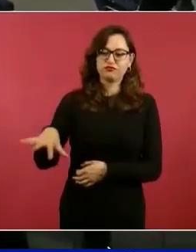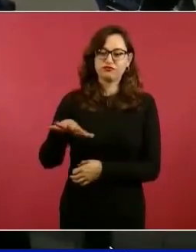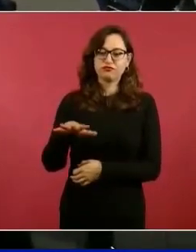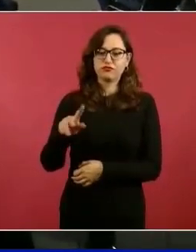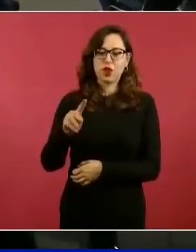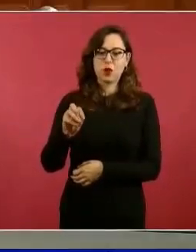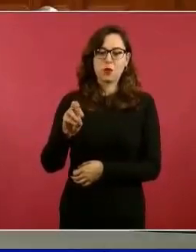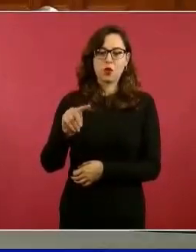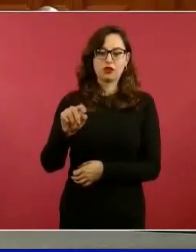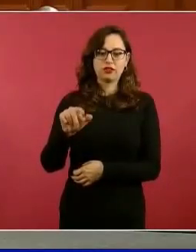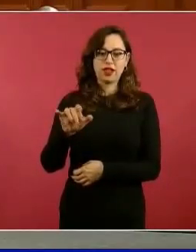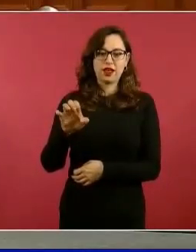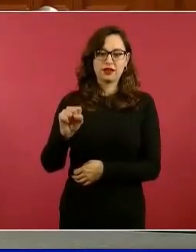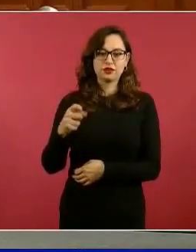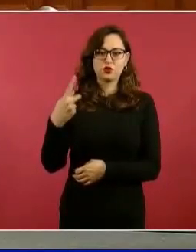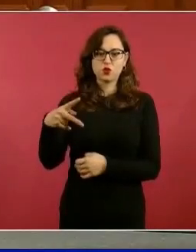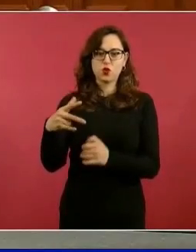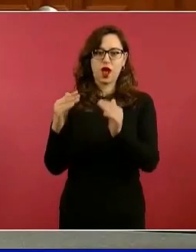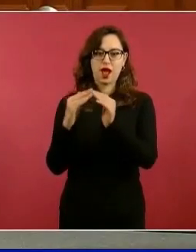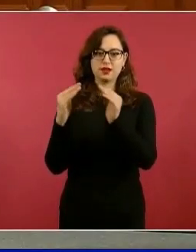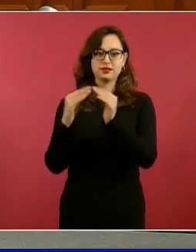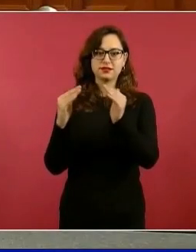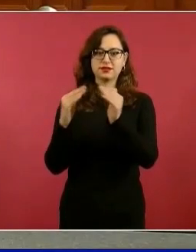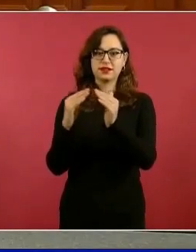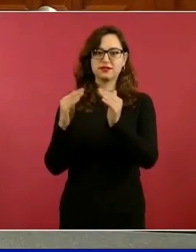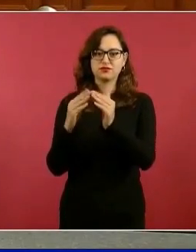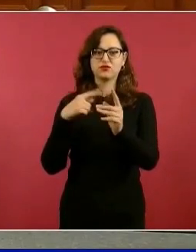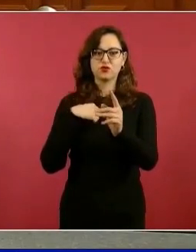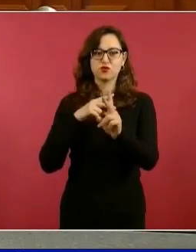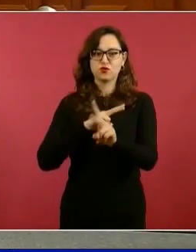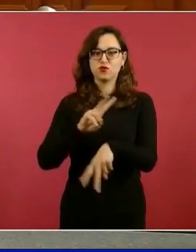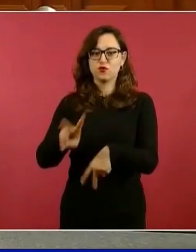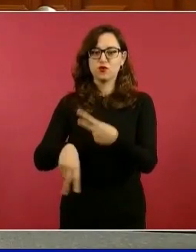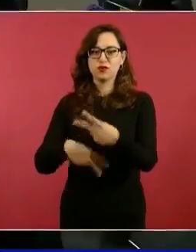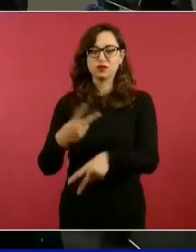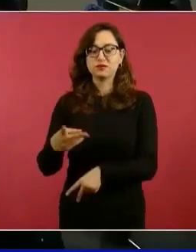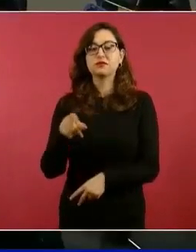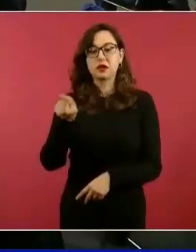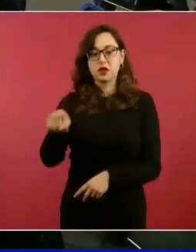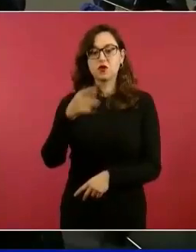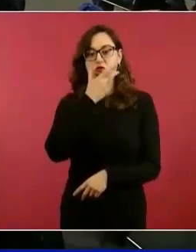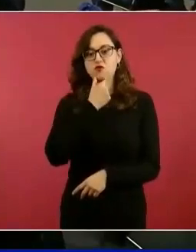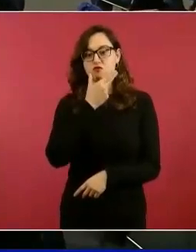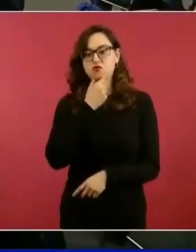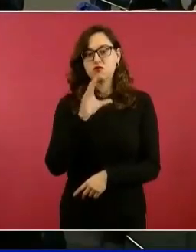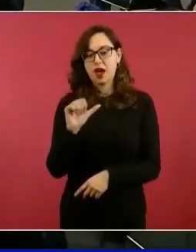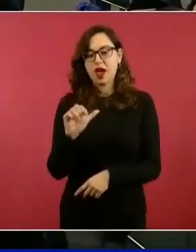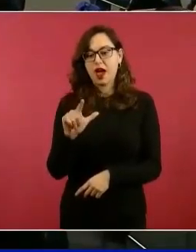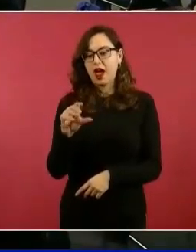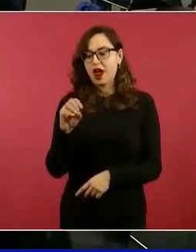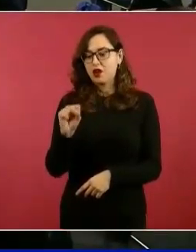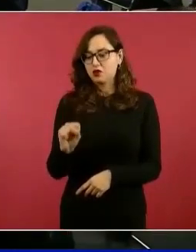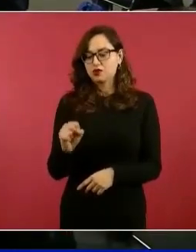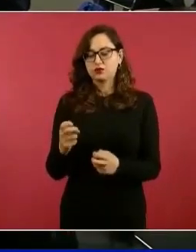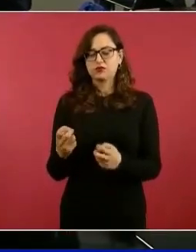A su casa. Y ahí llegamos, lo estaba esperando, su escritorio.